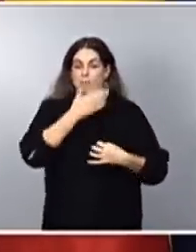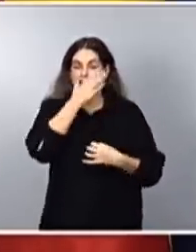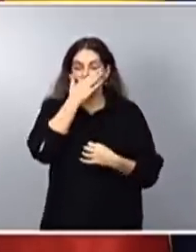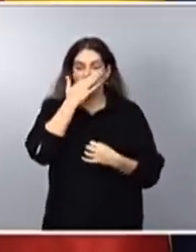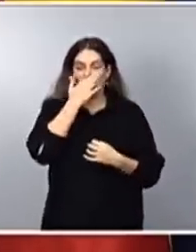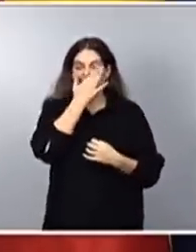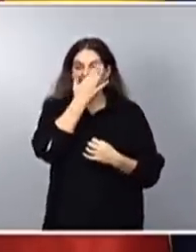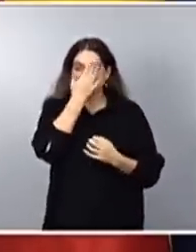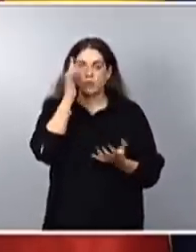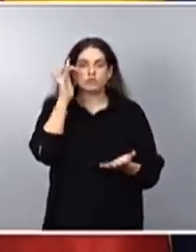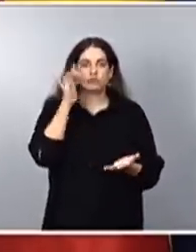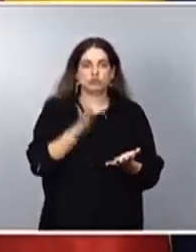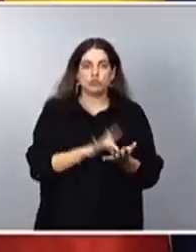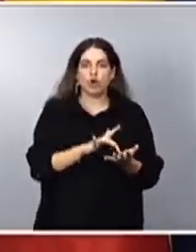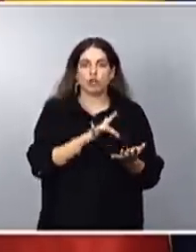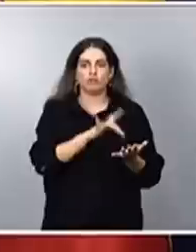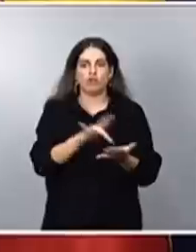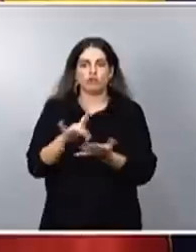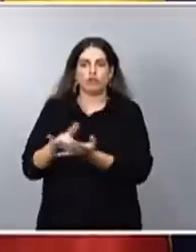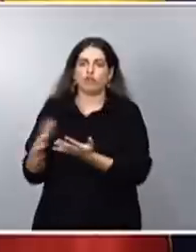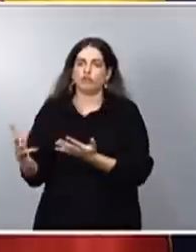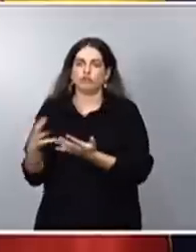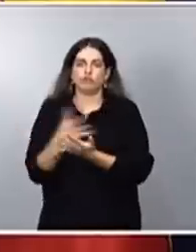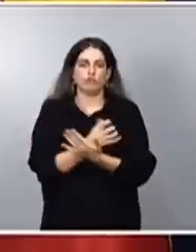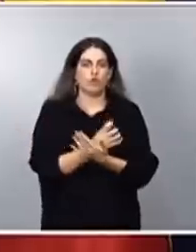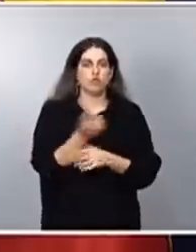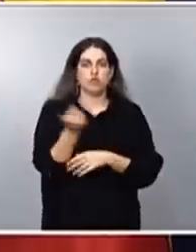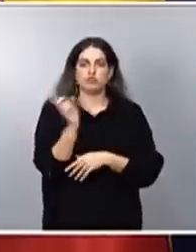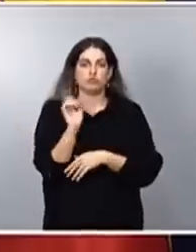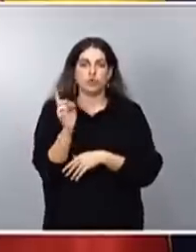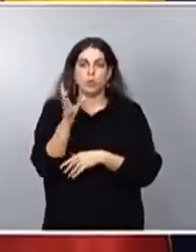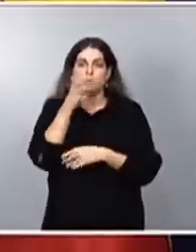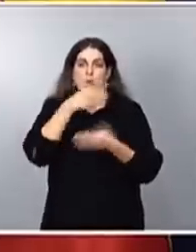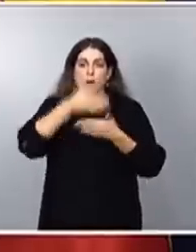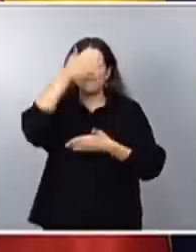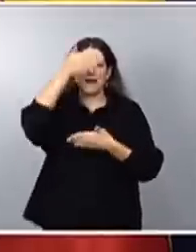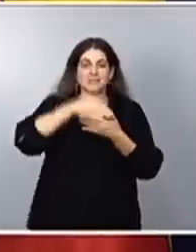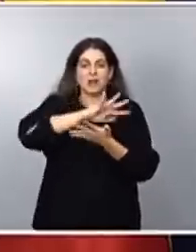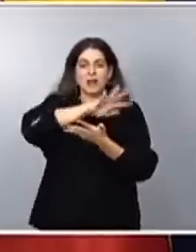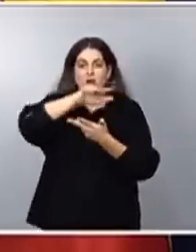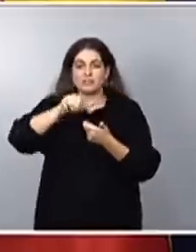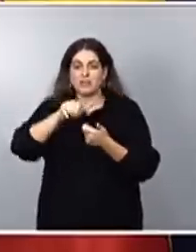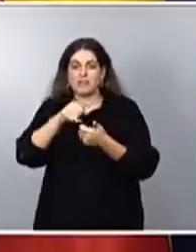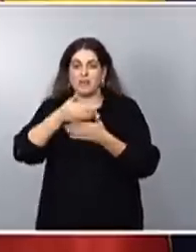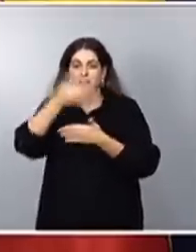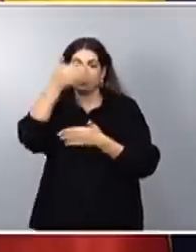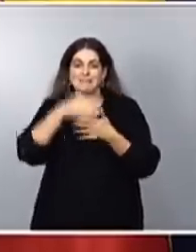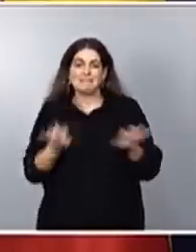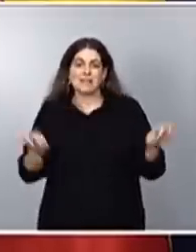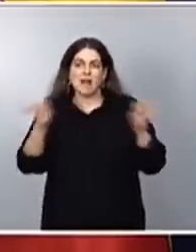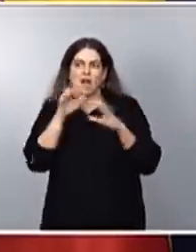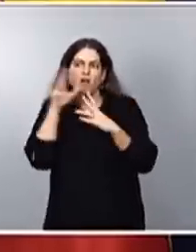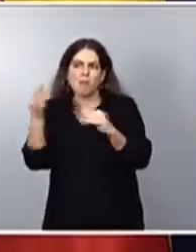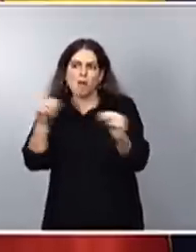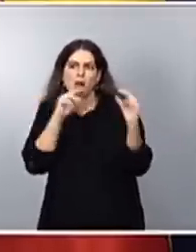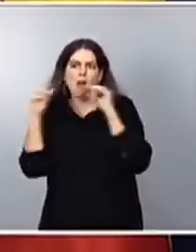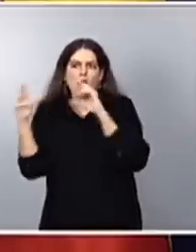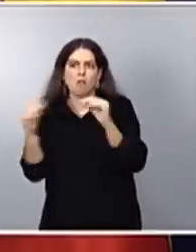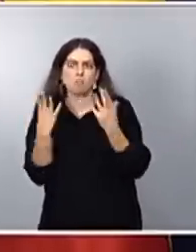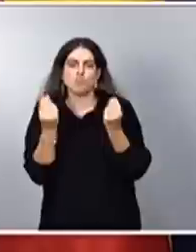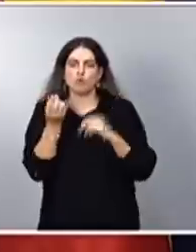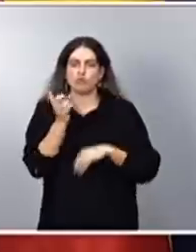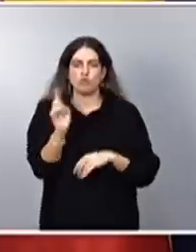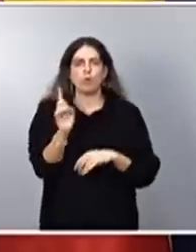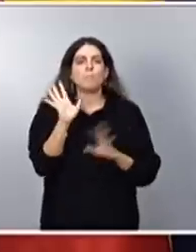comunicación en nuestro país, que no llena portadas, que no llena horas de tertulias, pero que sin duda va a uno de los problemas